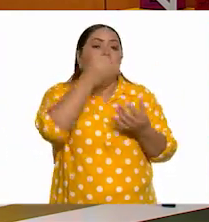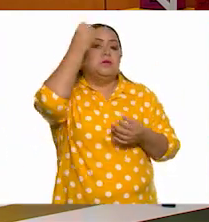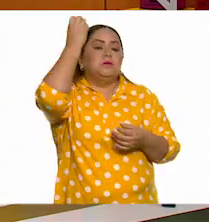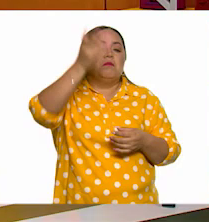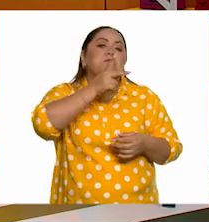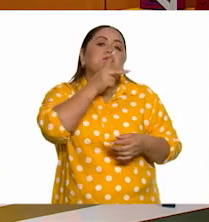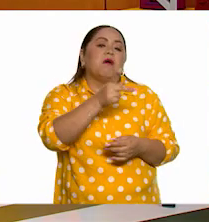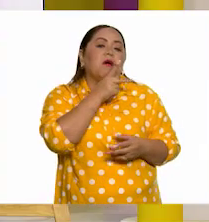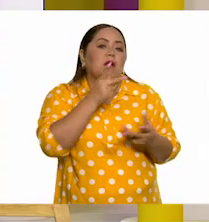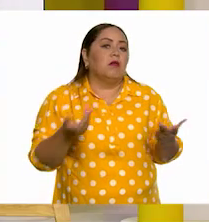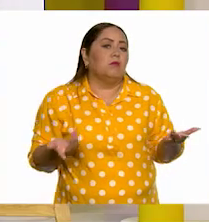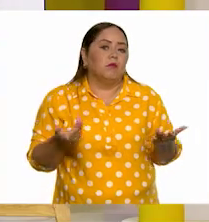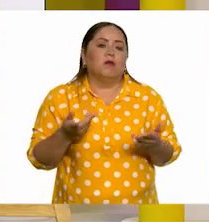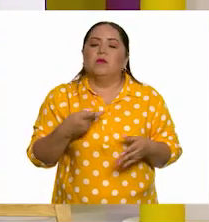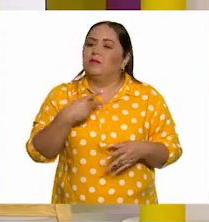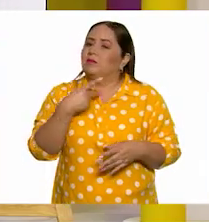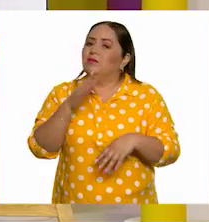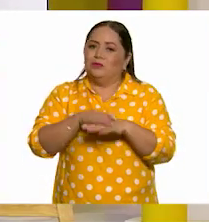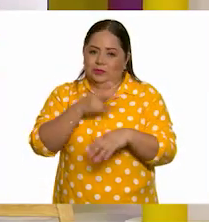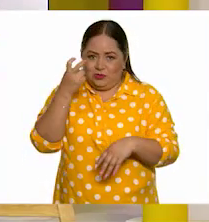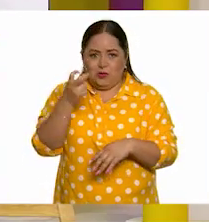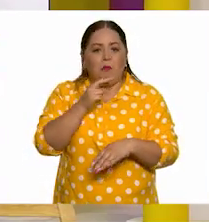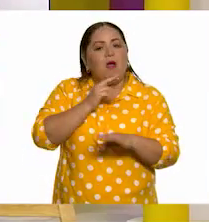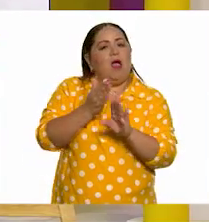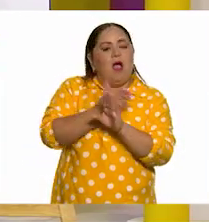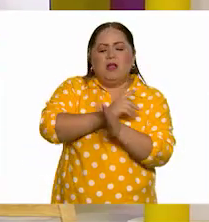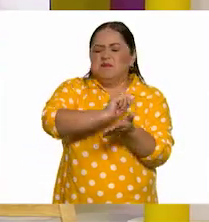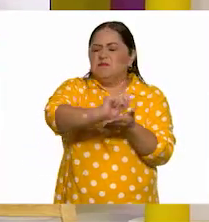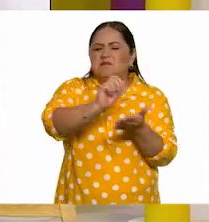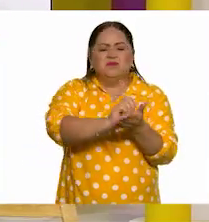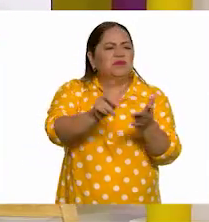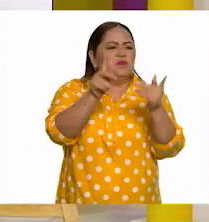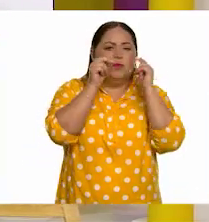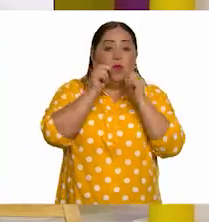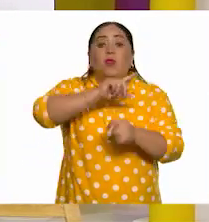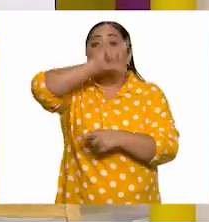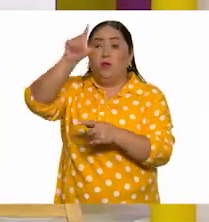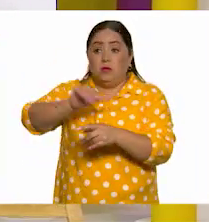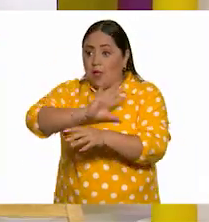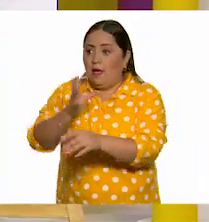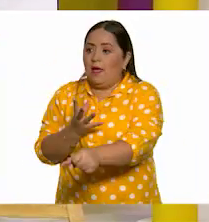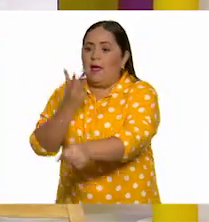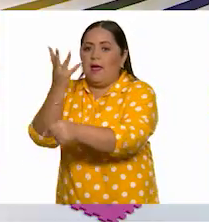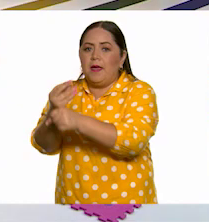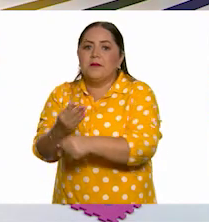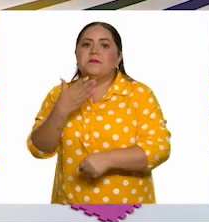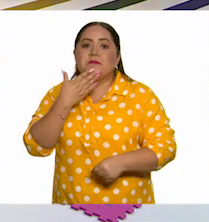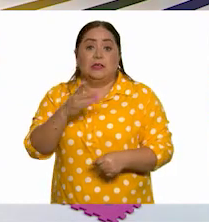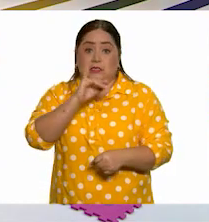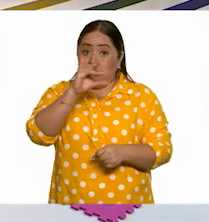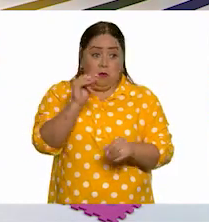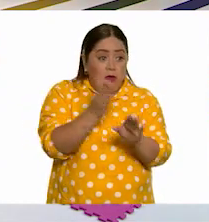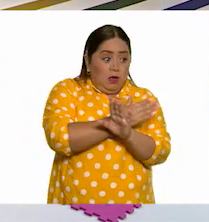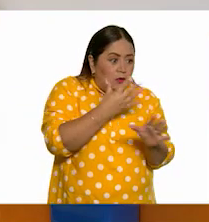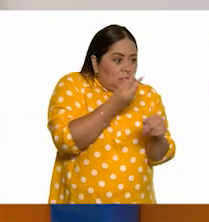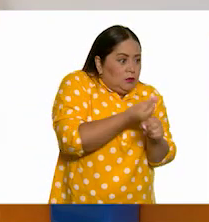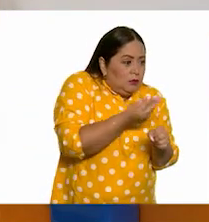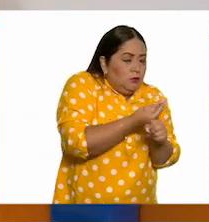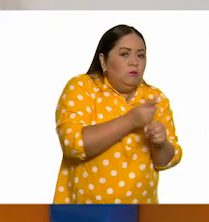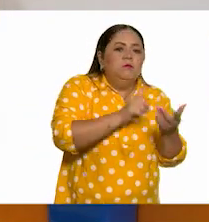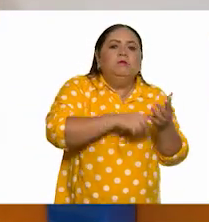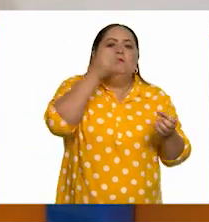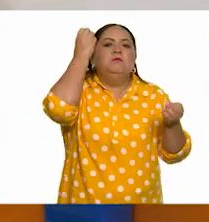palabra. Claro, mi atención no está en lo que quiero contar, sino en cómo se tiene que escribir. Así es. Y se me pueden ir las ideas, ¿verdad? La